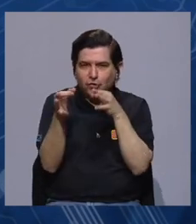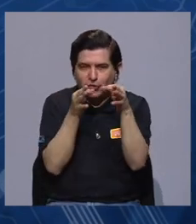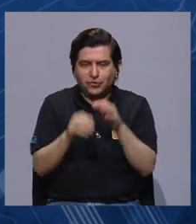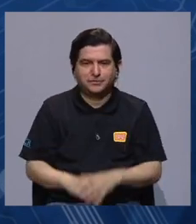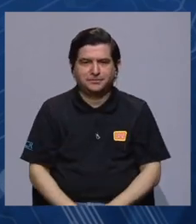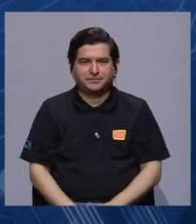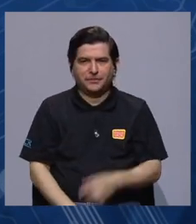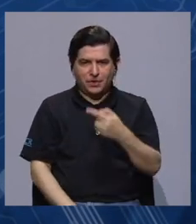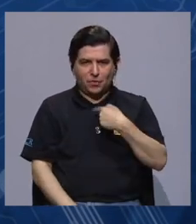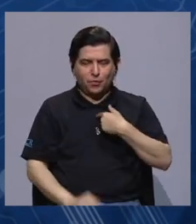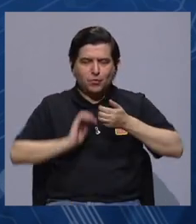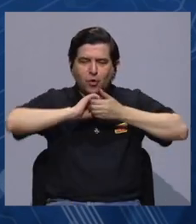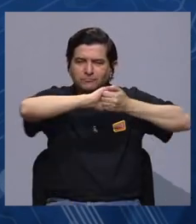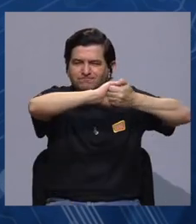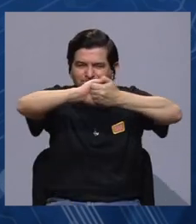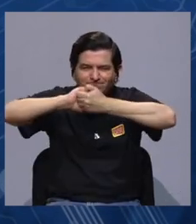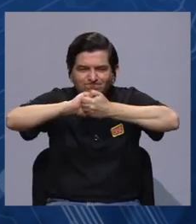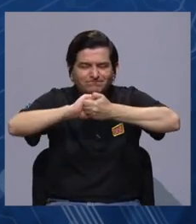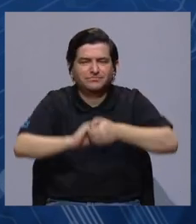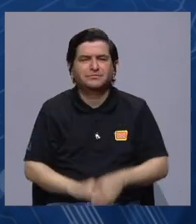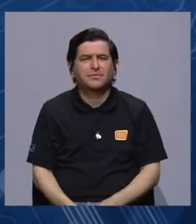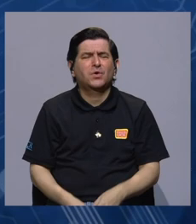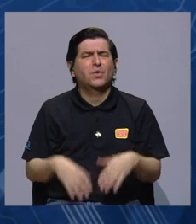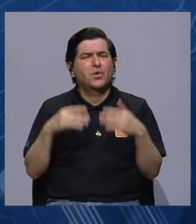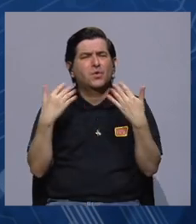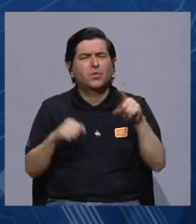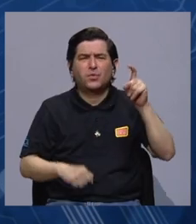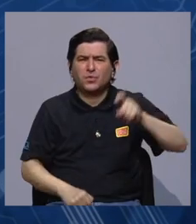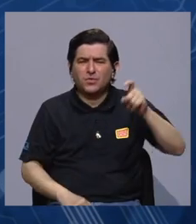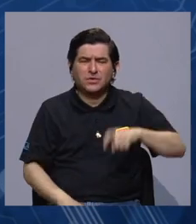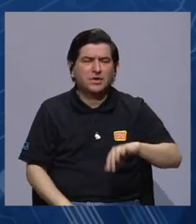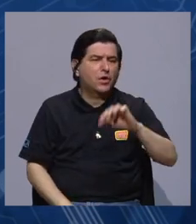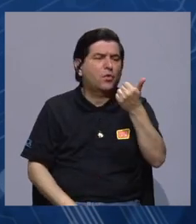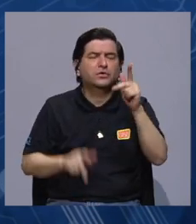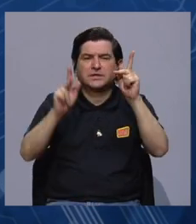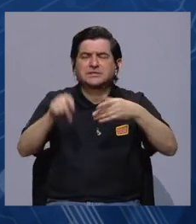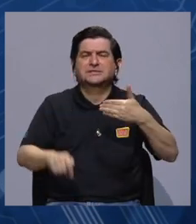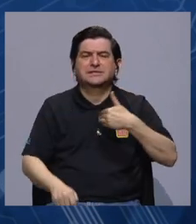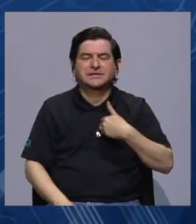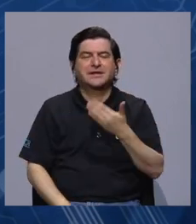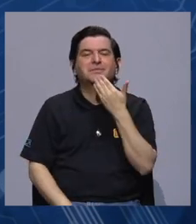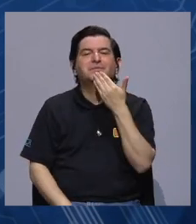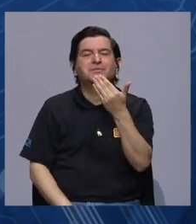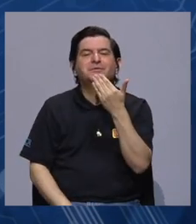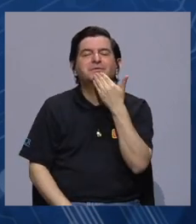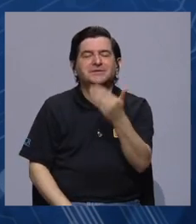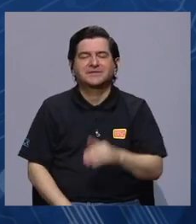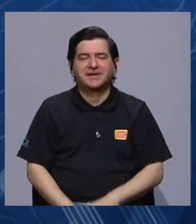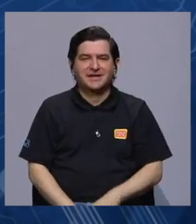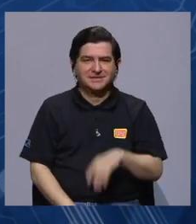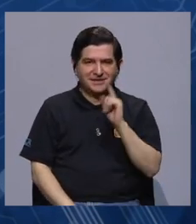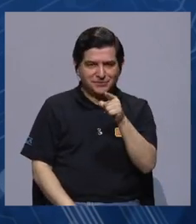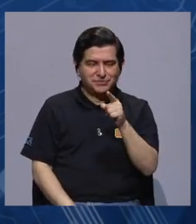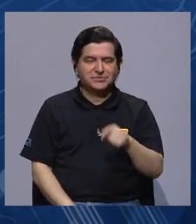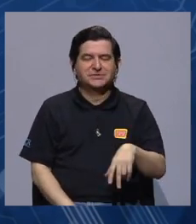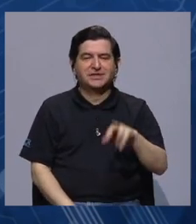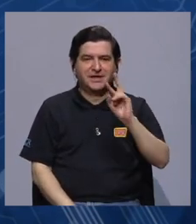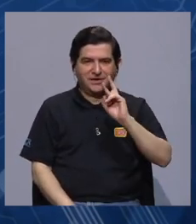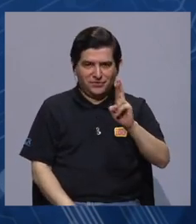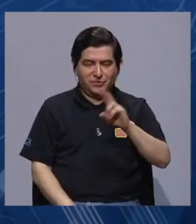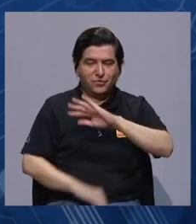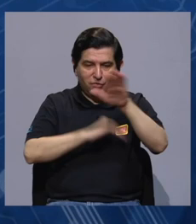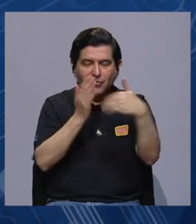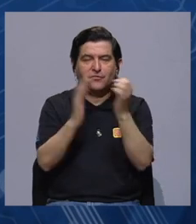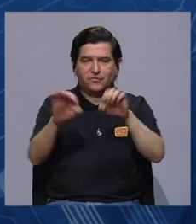todo lo que usted ha dicho ser muy solidarios. Hay muchas necesidades alrededor de nosotros. Les agradezco mucho, Rodolfo, a ustedes